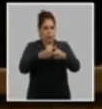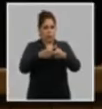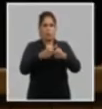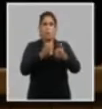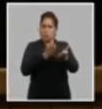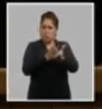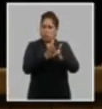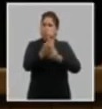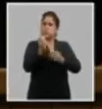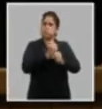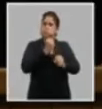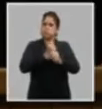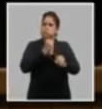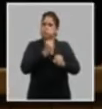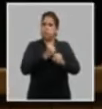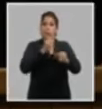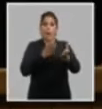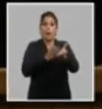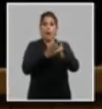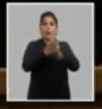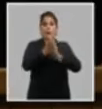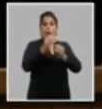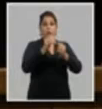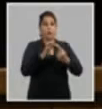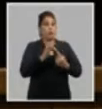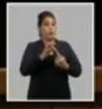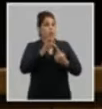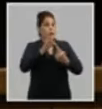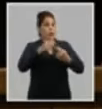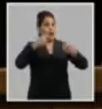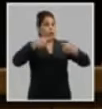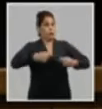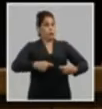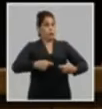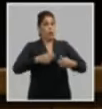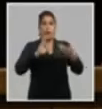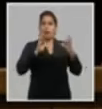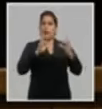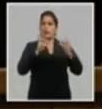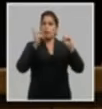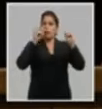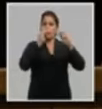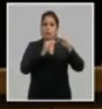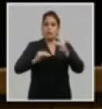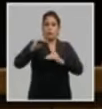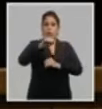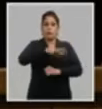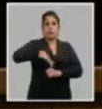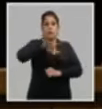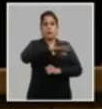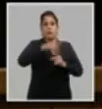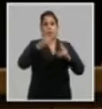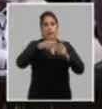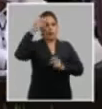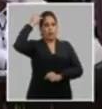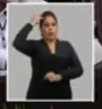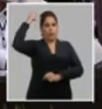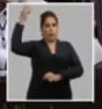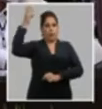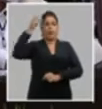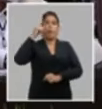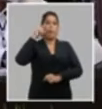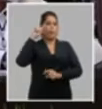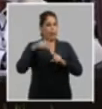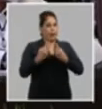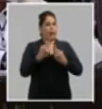avances en el trabajo manteniendo su prestigio y autoridad como fuerza política superior de la sociedad y el estado no